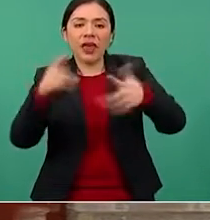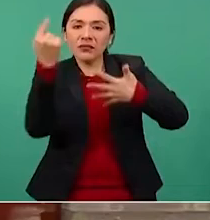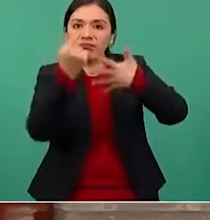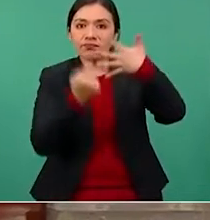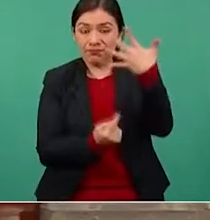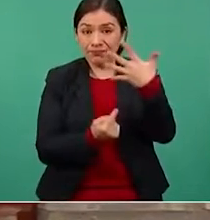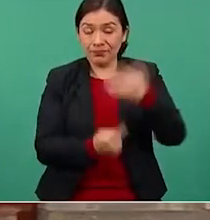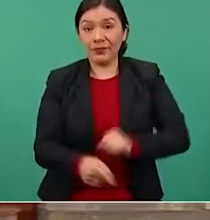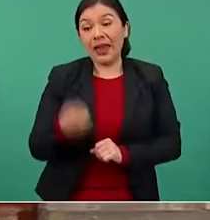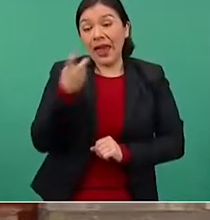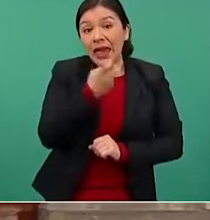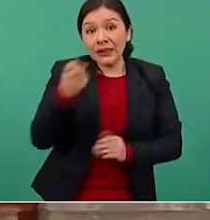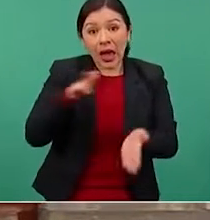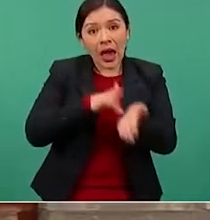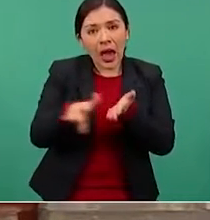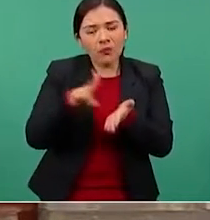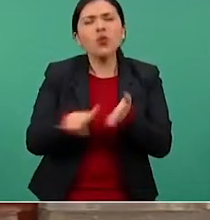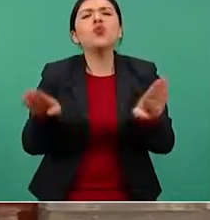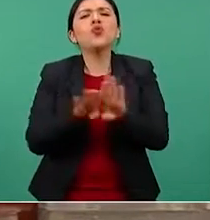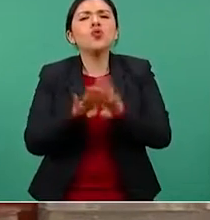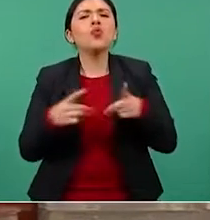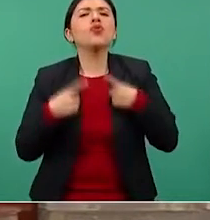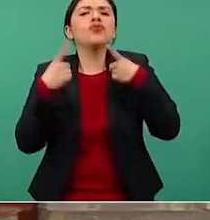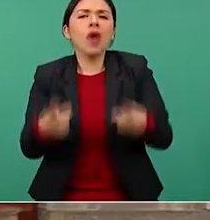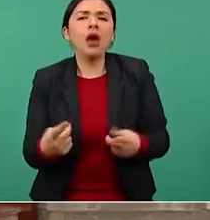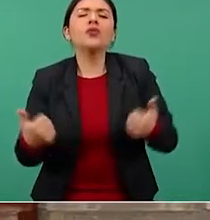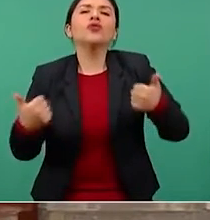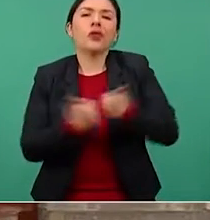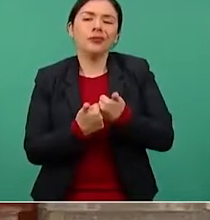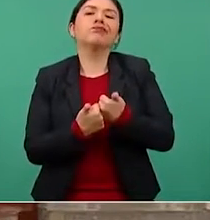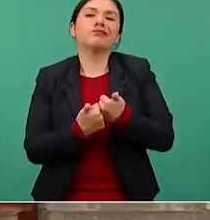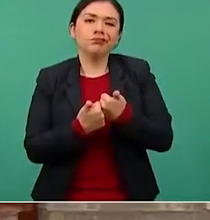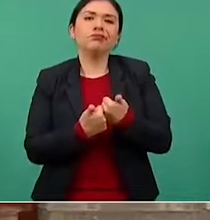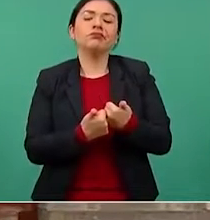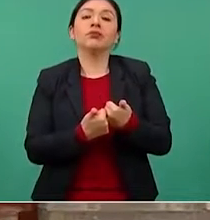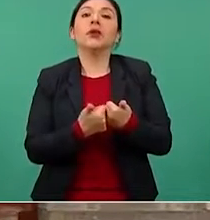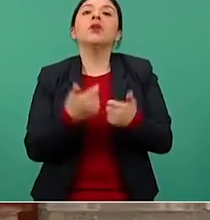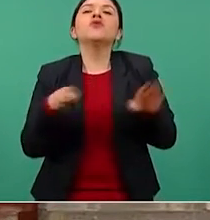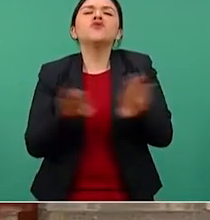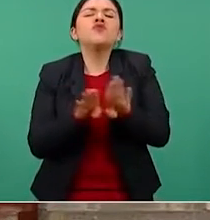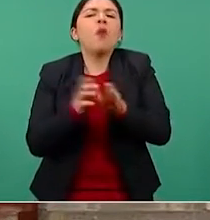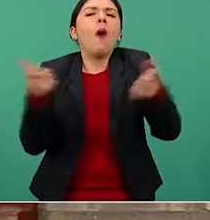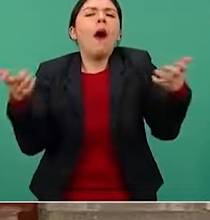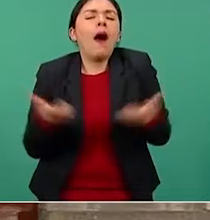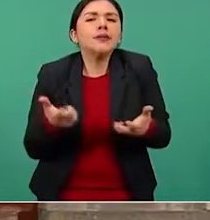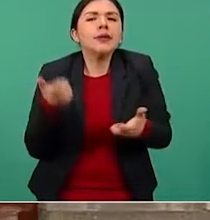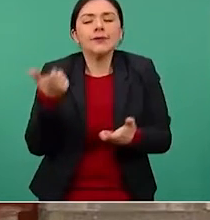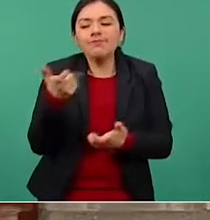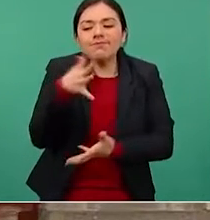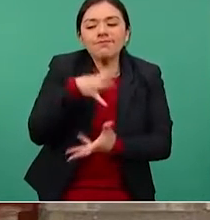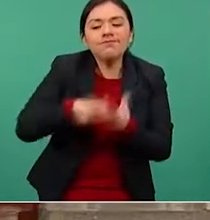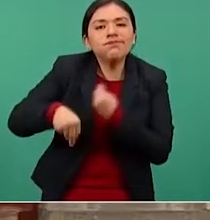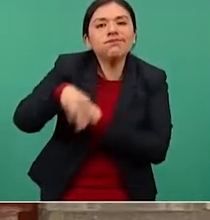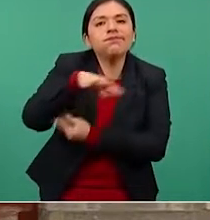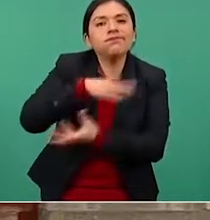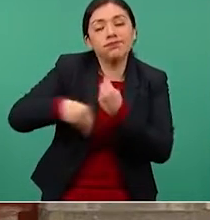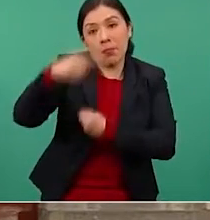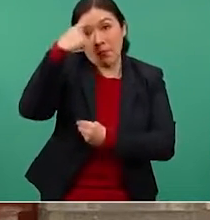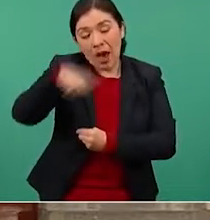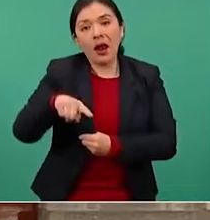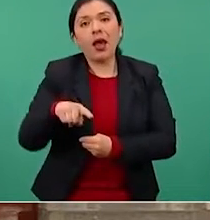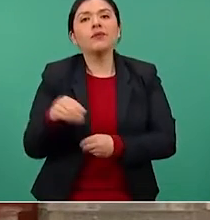apoyos se han dado a través de sustanciales reducciones en la carga